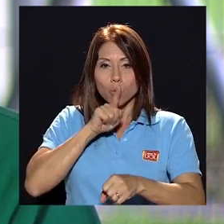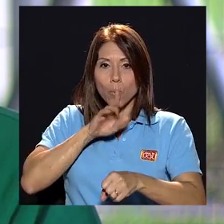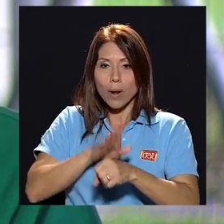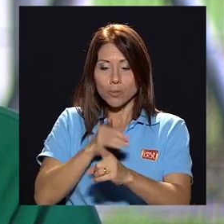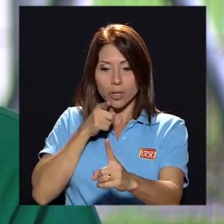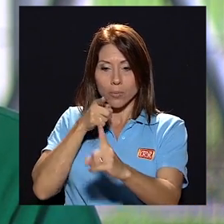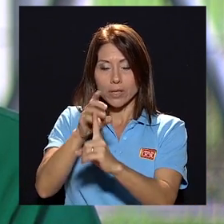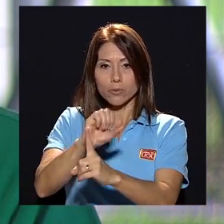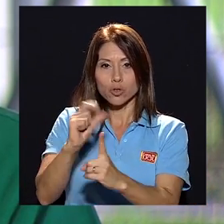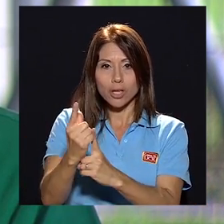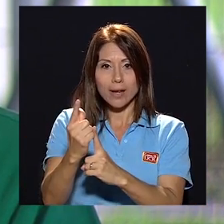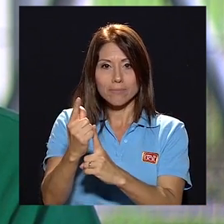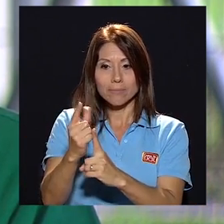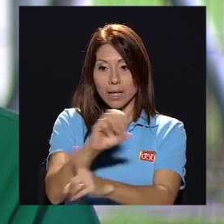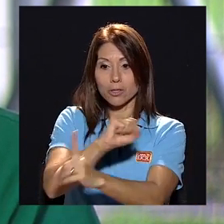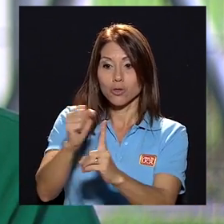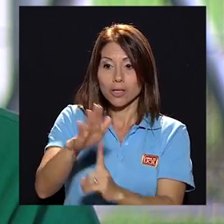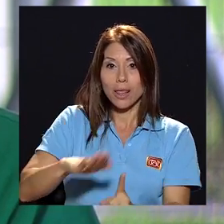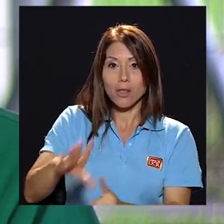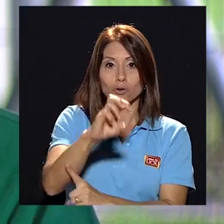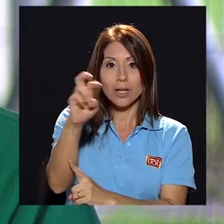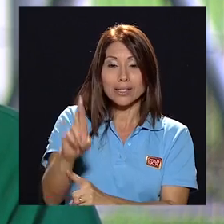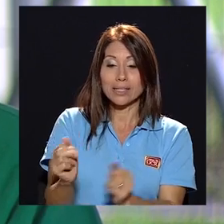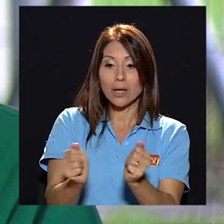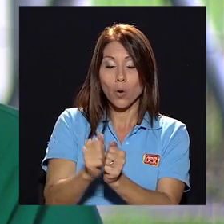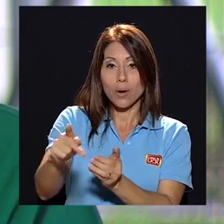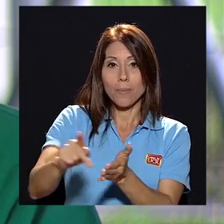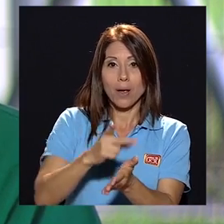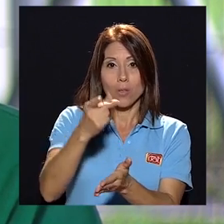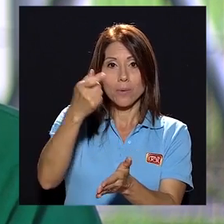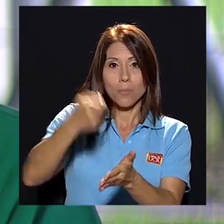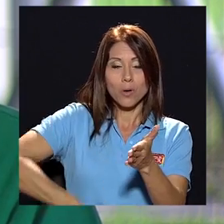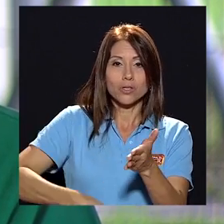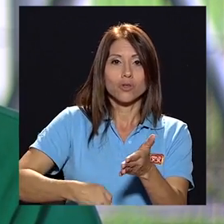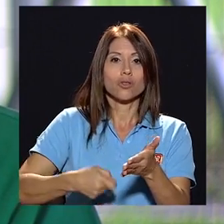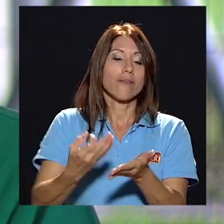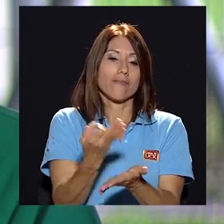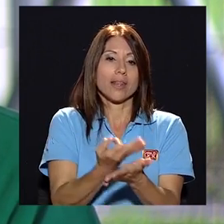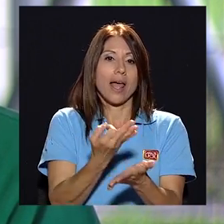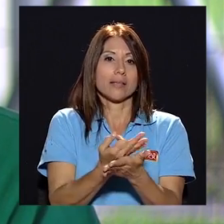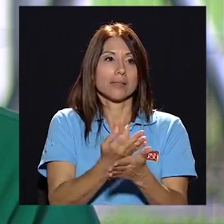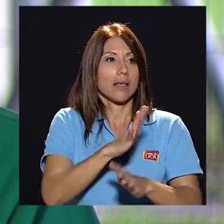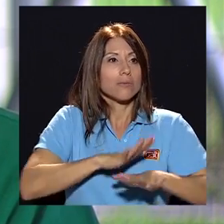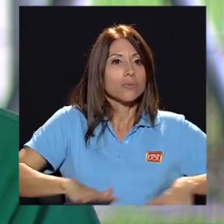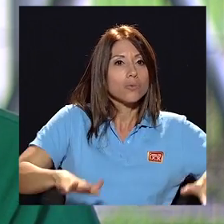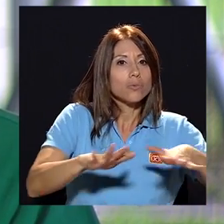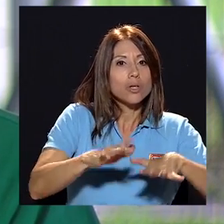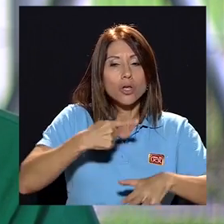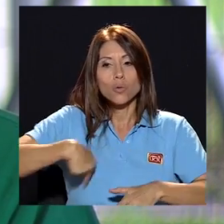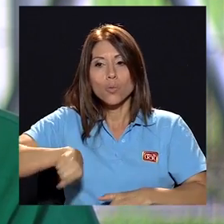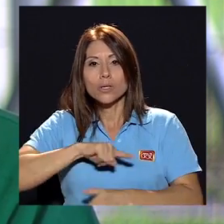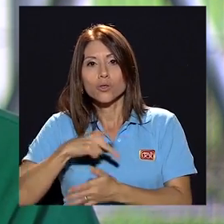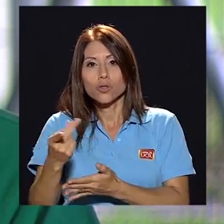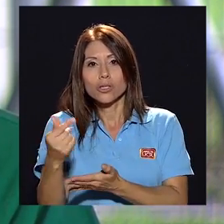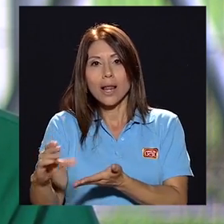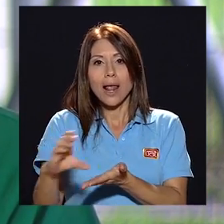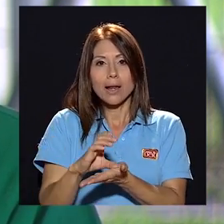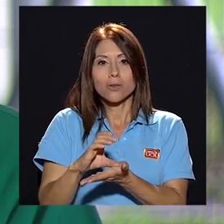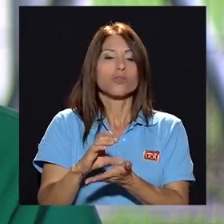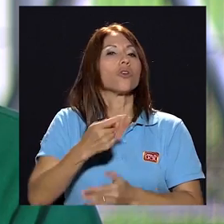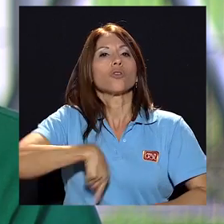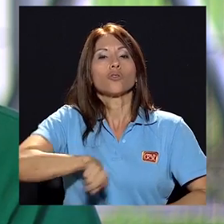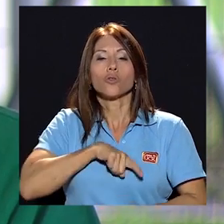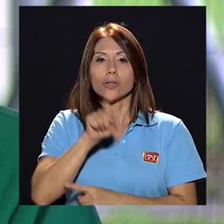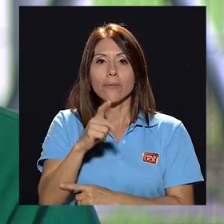social ante la sociedad costarricense que financia con sus impuestos cada uno de la infraestructura y nuestros salarios es muy importante no perder de eso